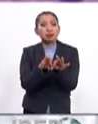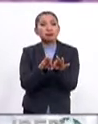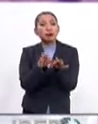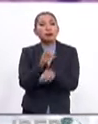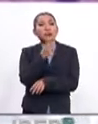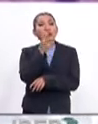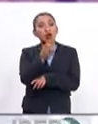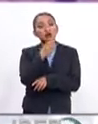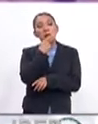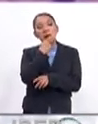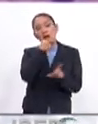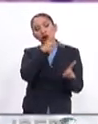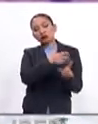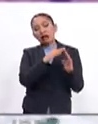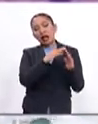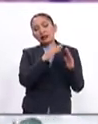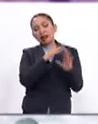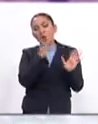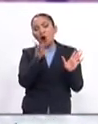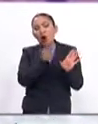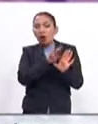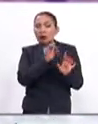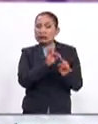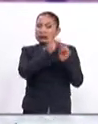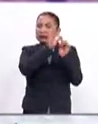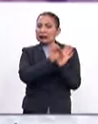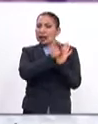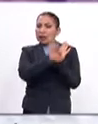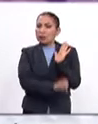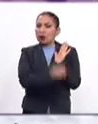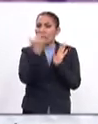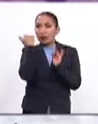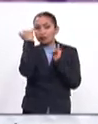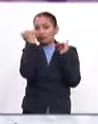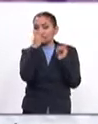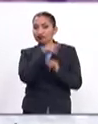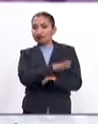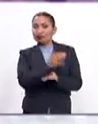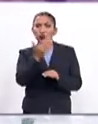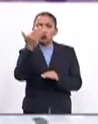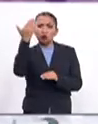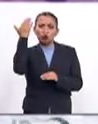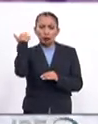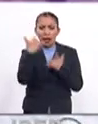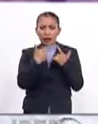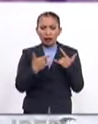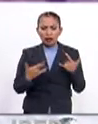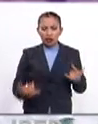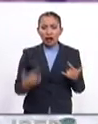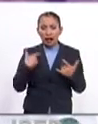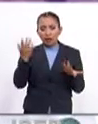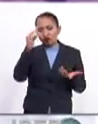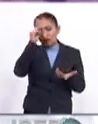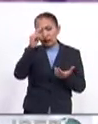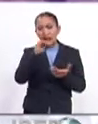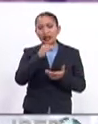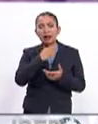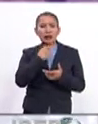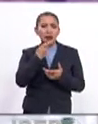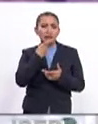Por eso hablamos de ella como de un hito y mito en la historia intelectual